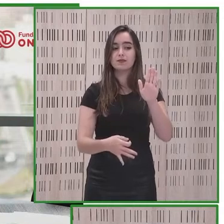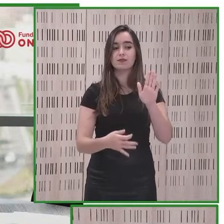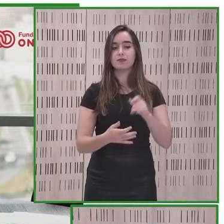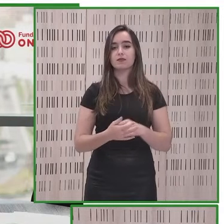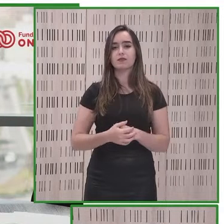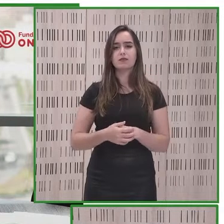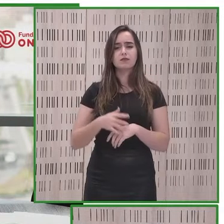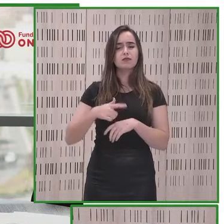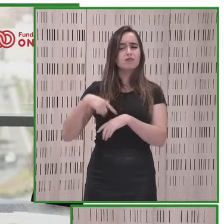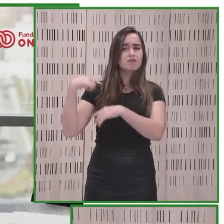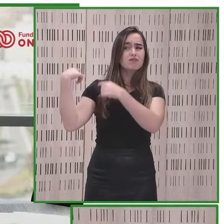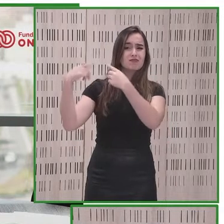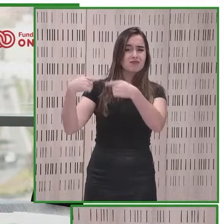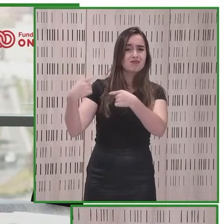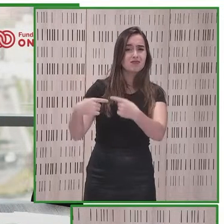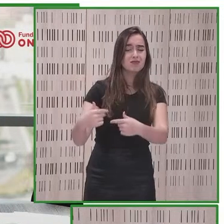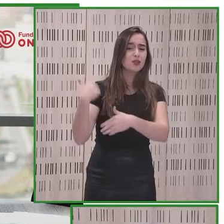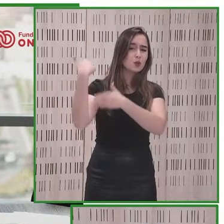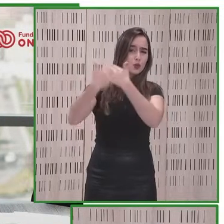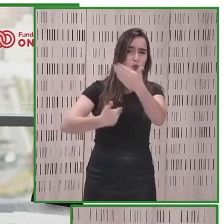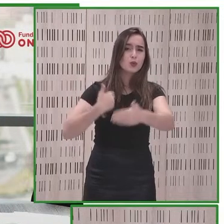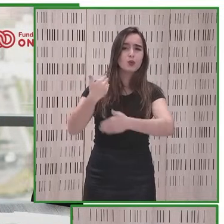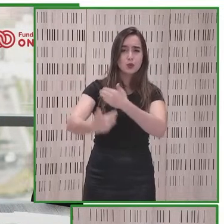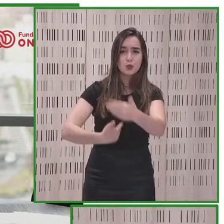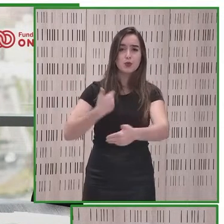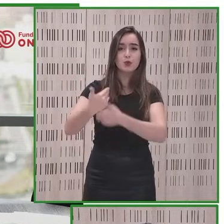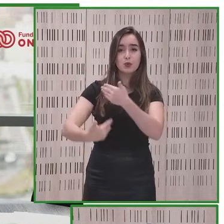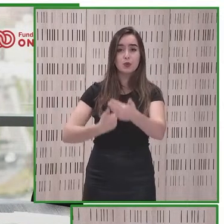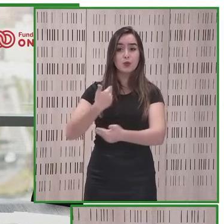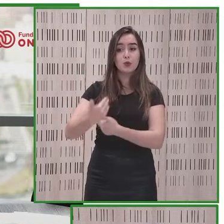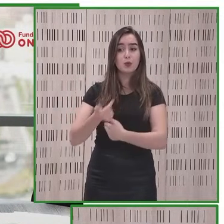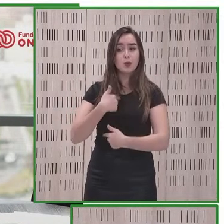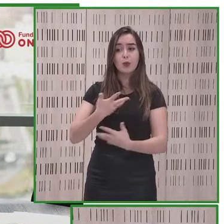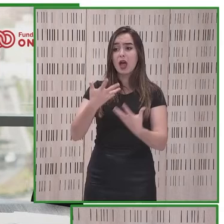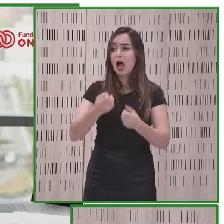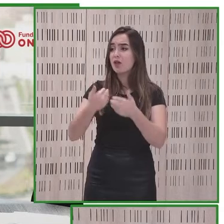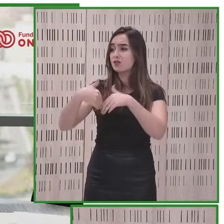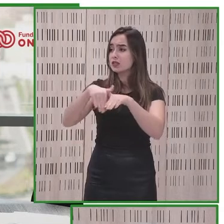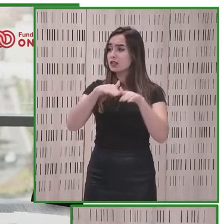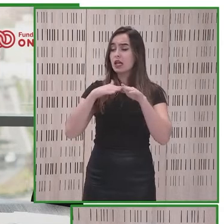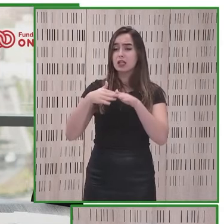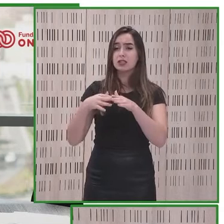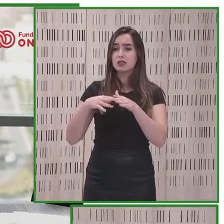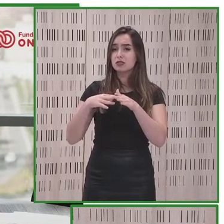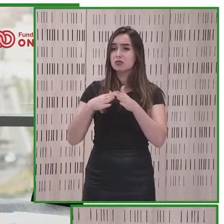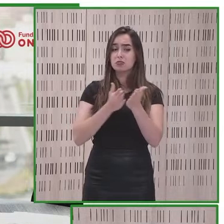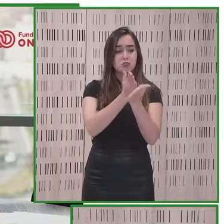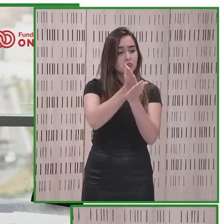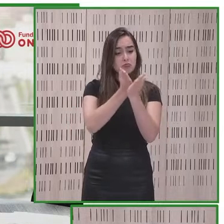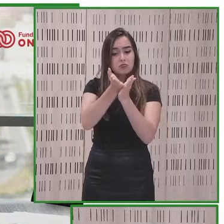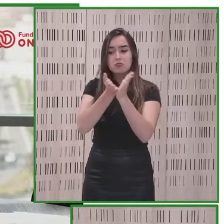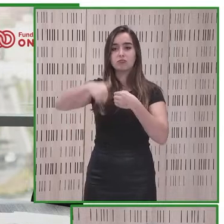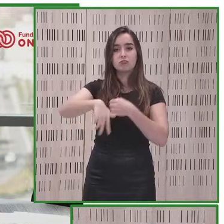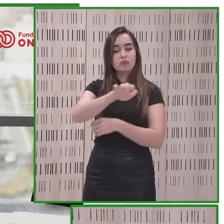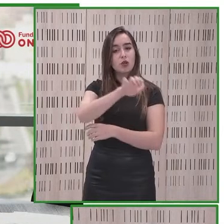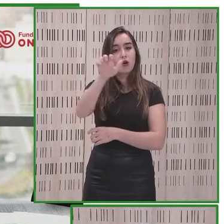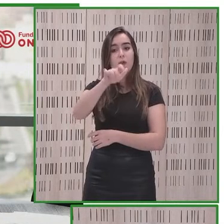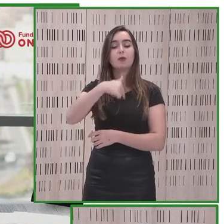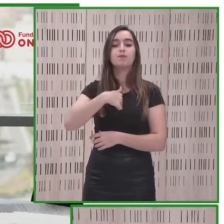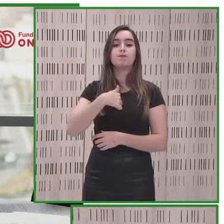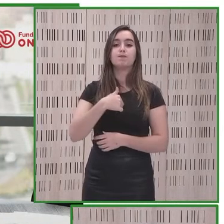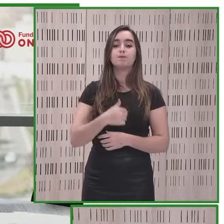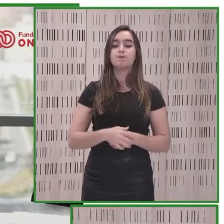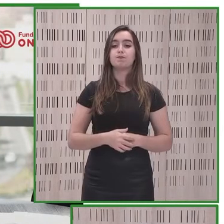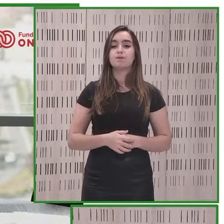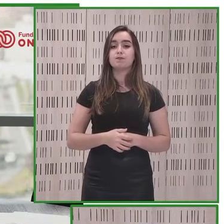tiempo bastante, bastante largo. Hemos participado en diferentes estándares desde nuestra fundación a nivel, lanzados